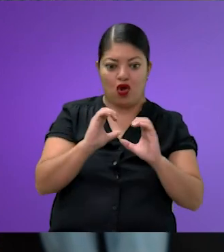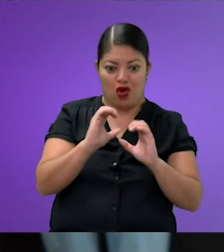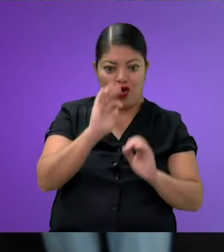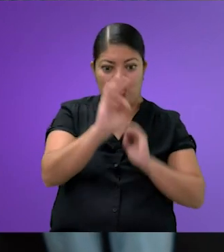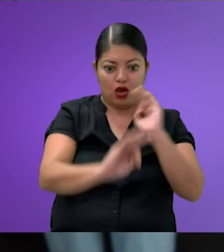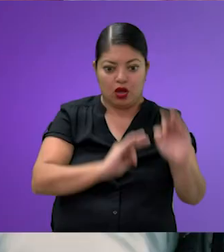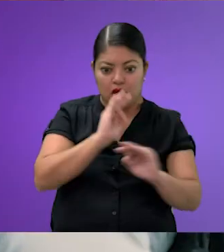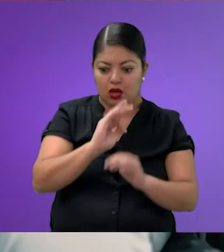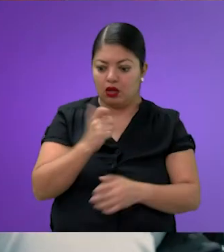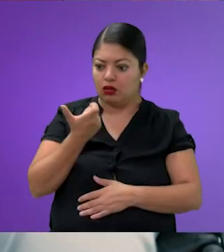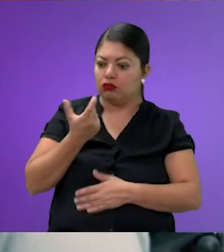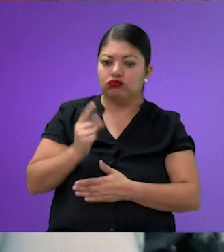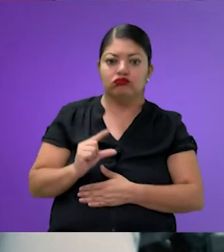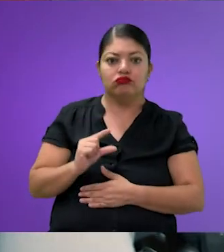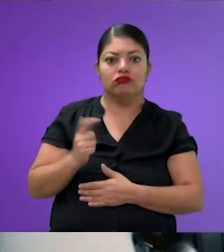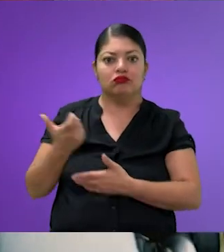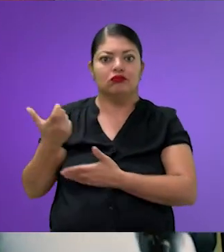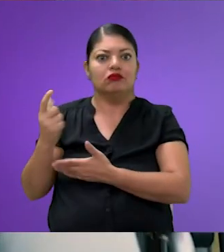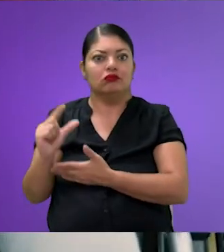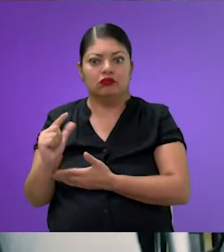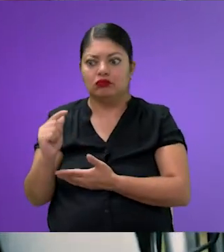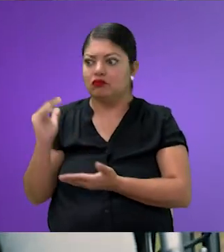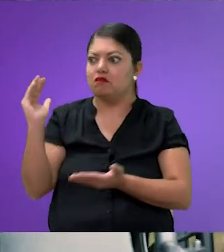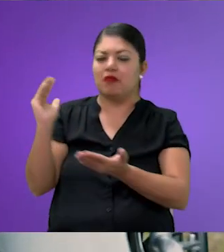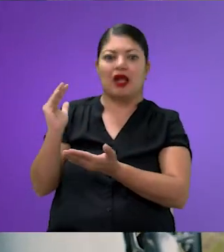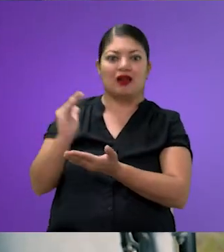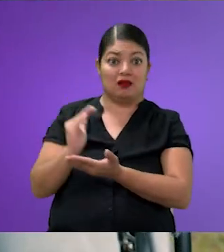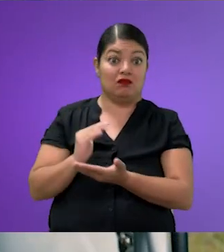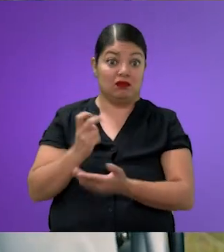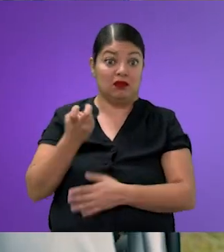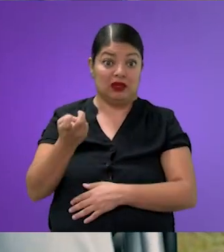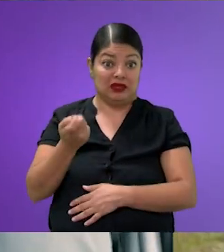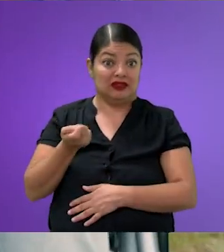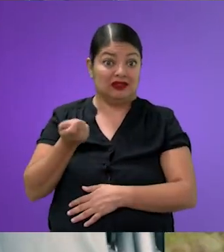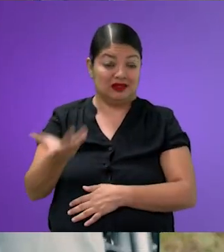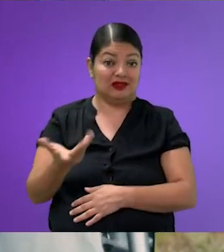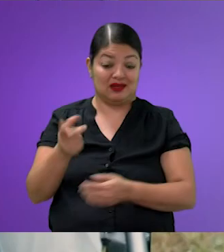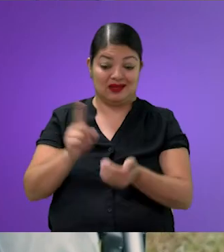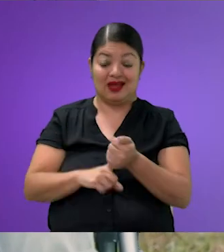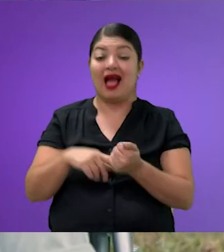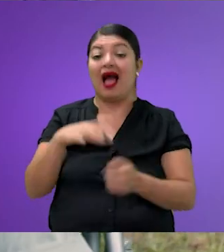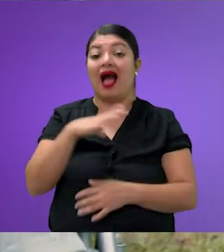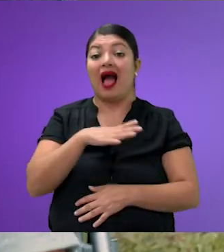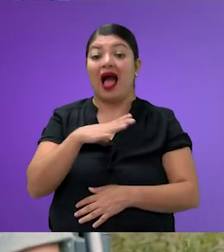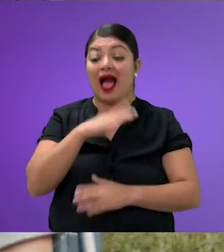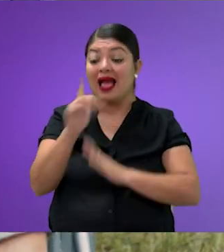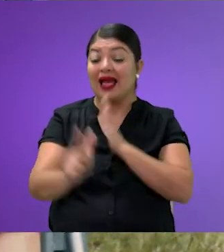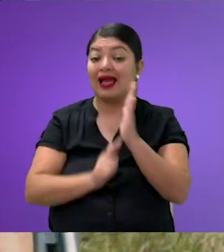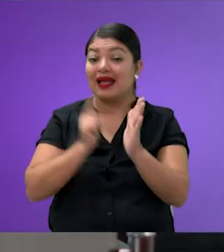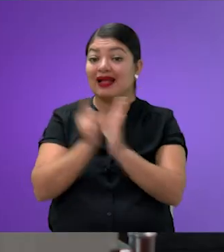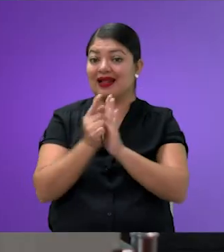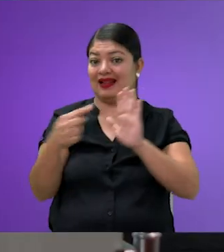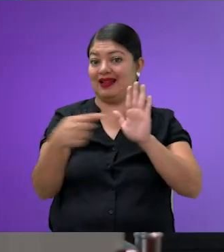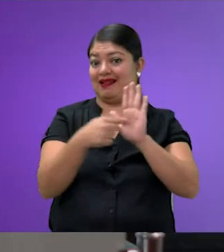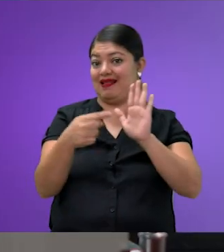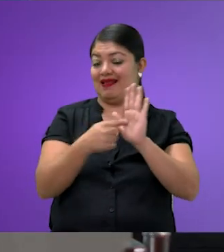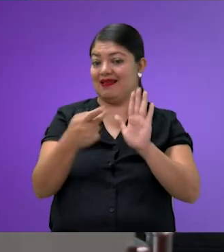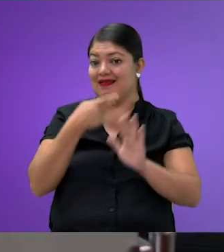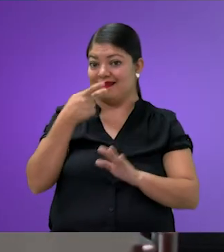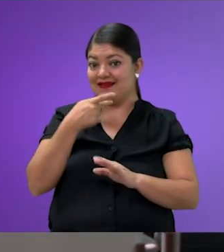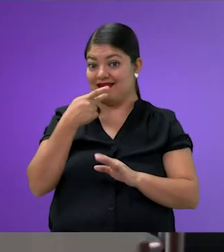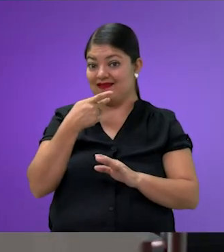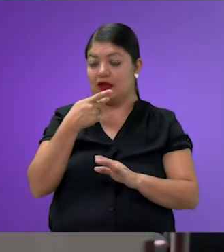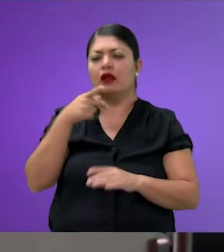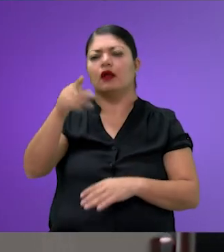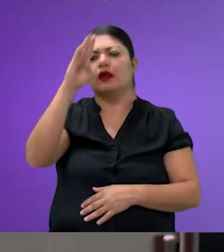ingresos. Se reduce tu fuente económica. Esa parte también está considerada en el espíritu de esta legislación. Insisto, no solo es como el